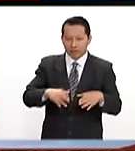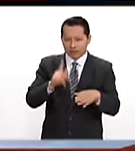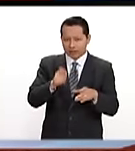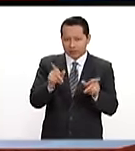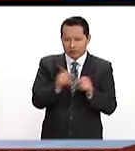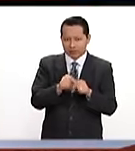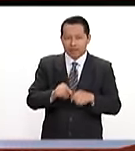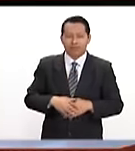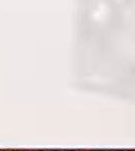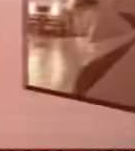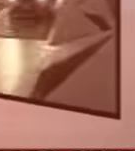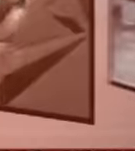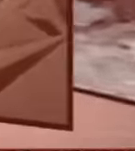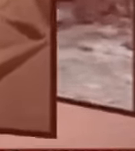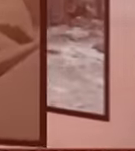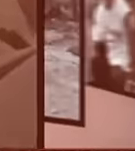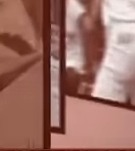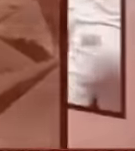nuestro razono.